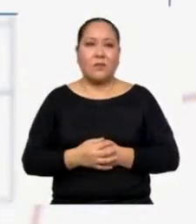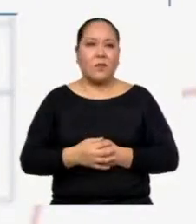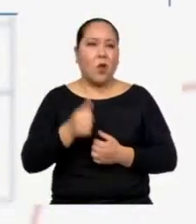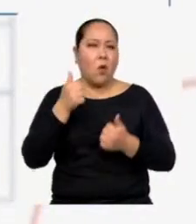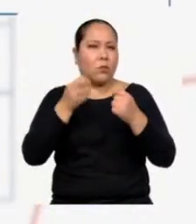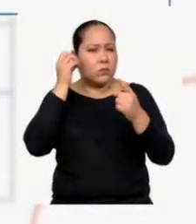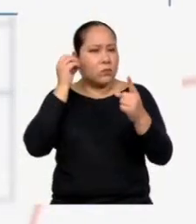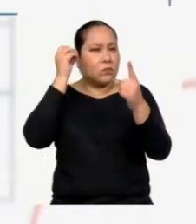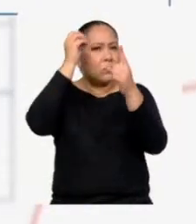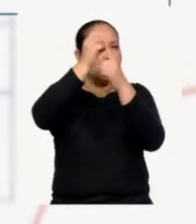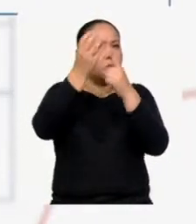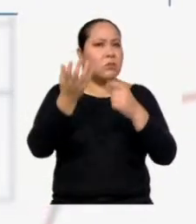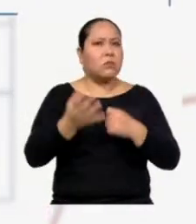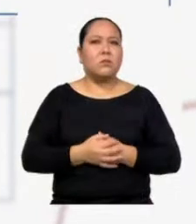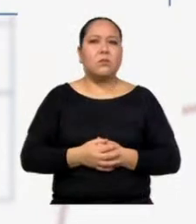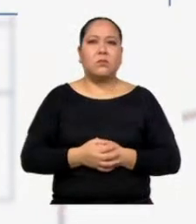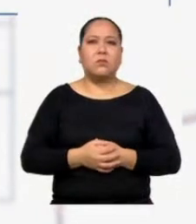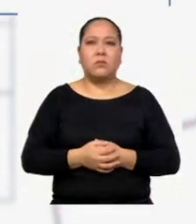propósito?